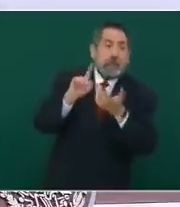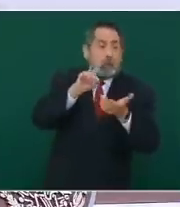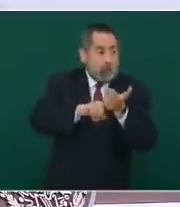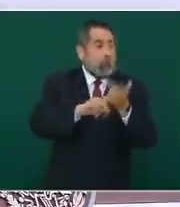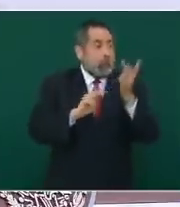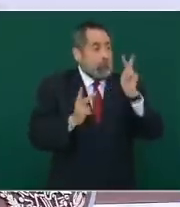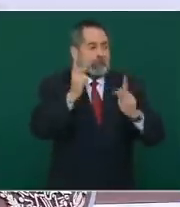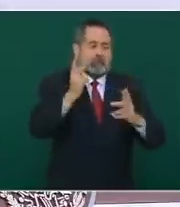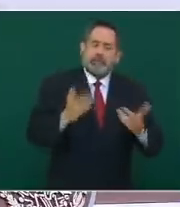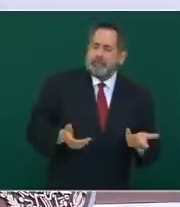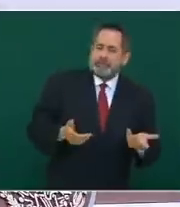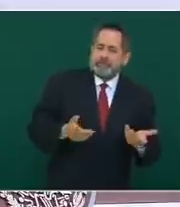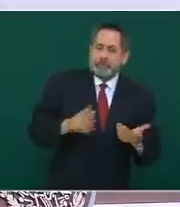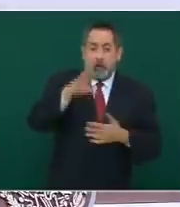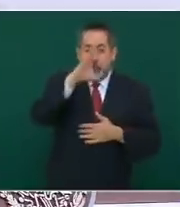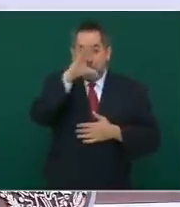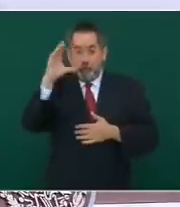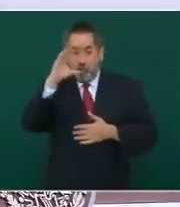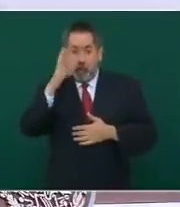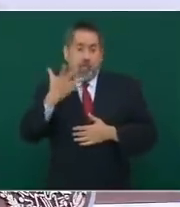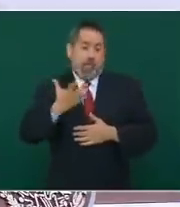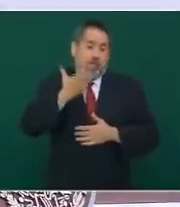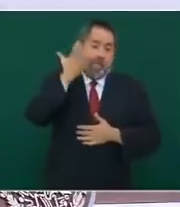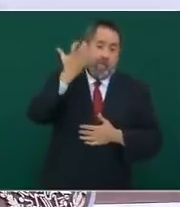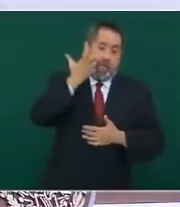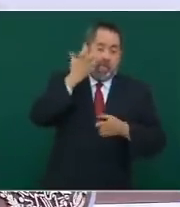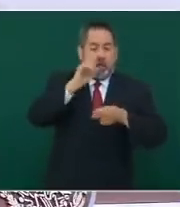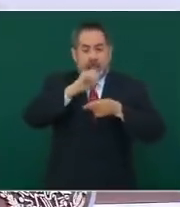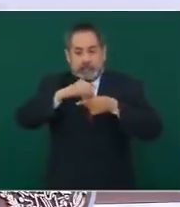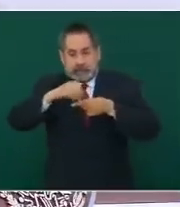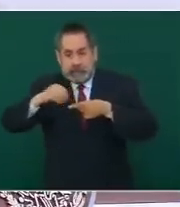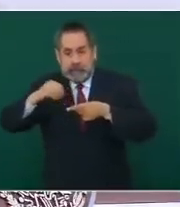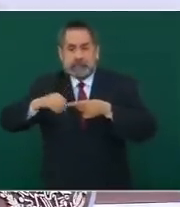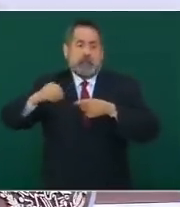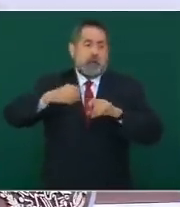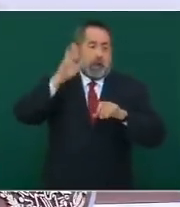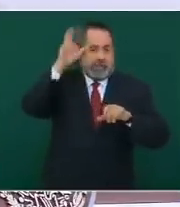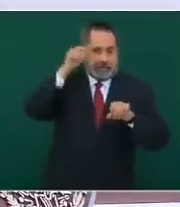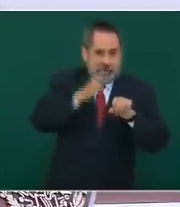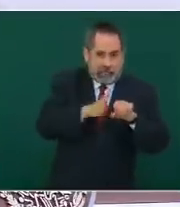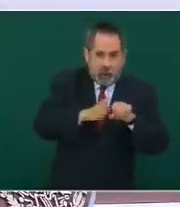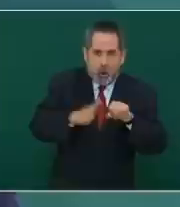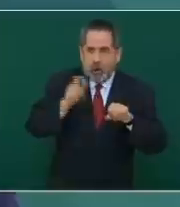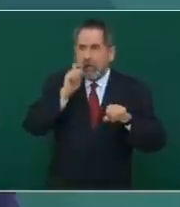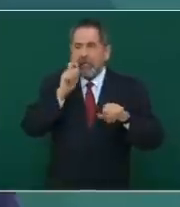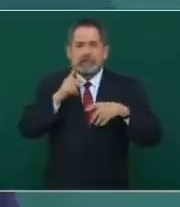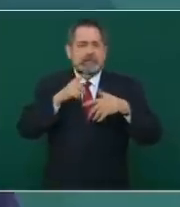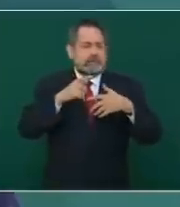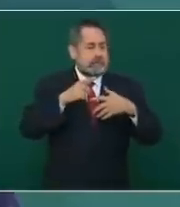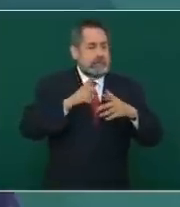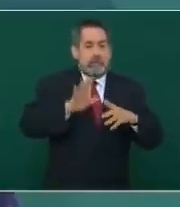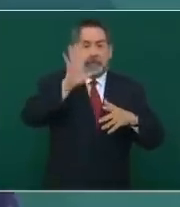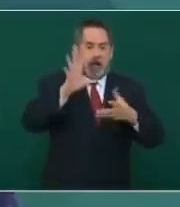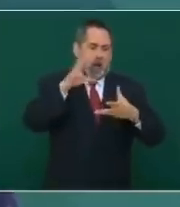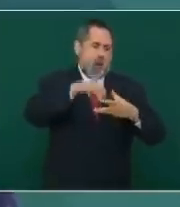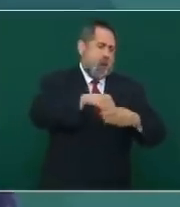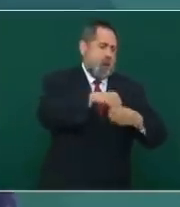Eso sí, la foto viene con chícharos, con zanahorias, todo así como si fuera algo muy